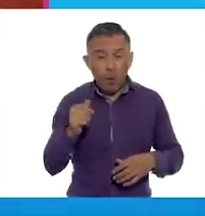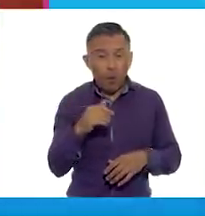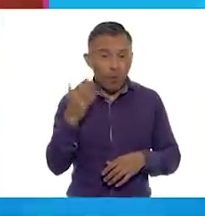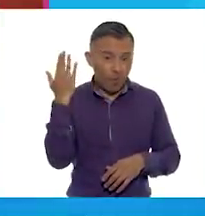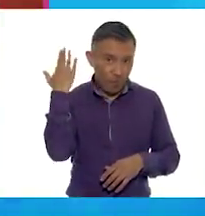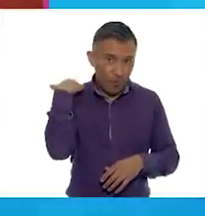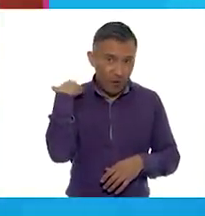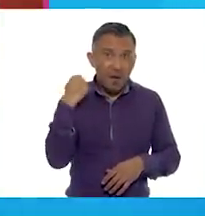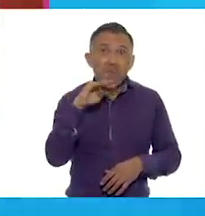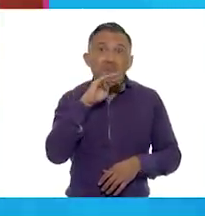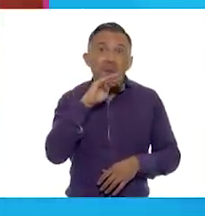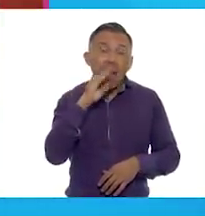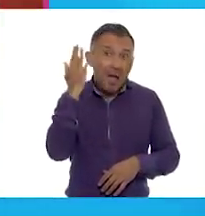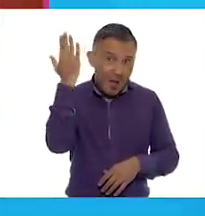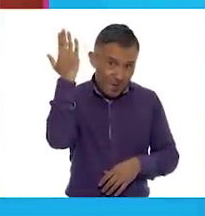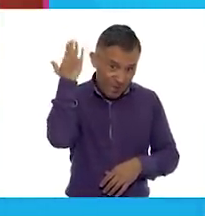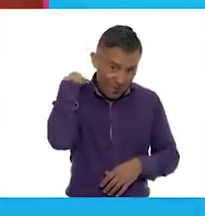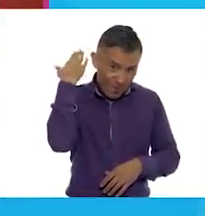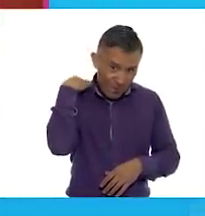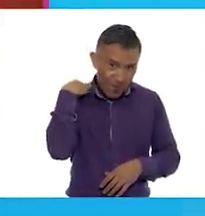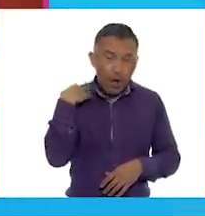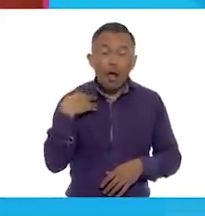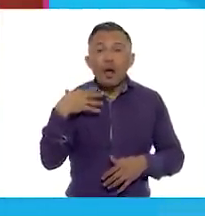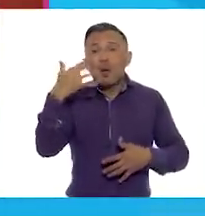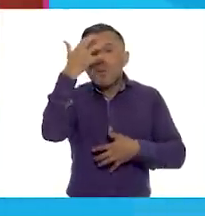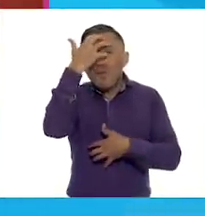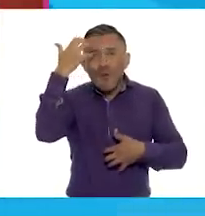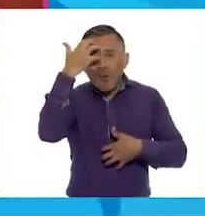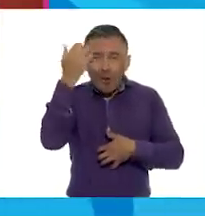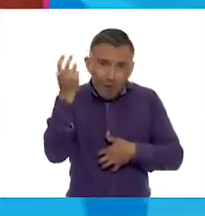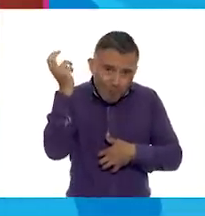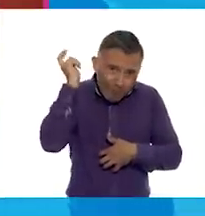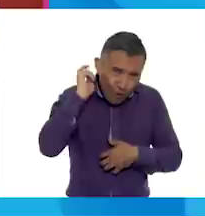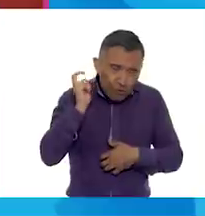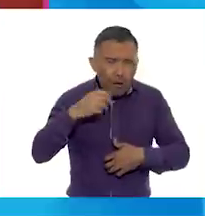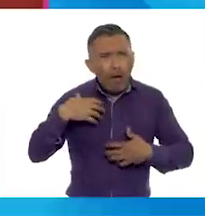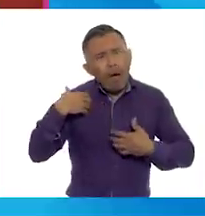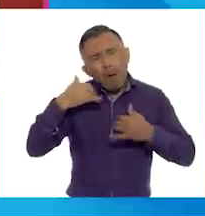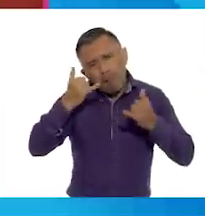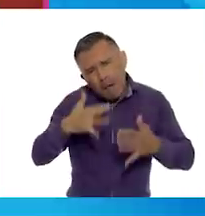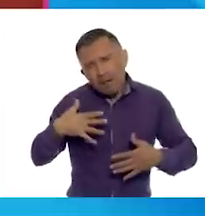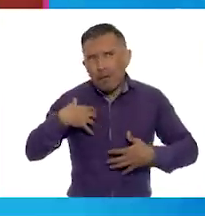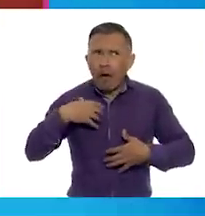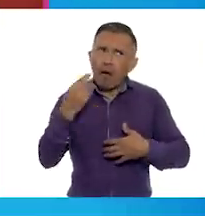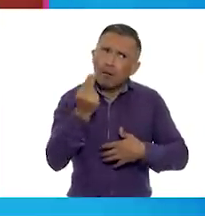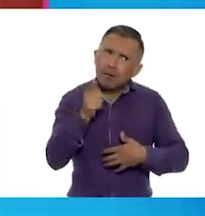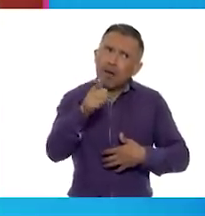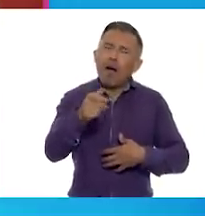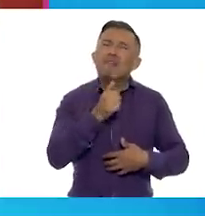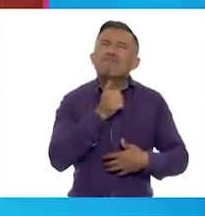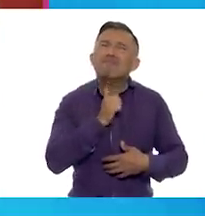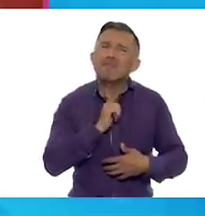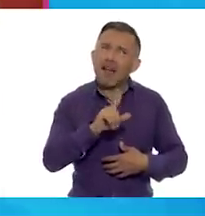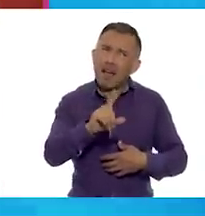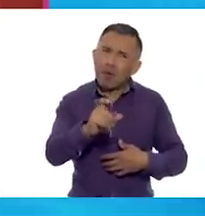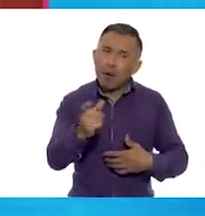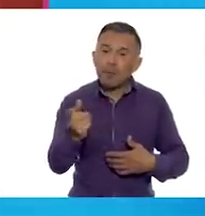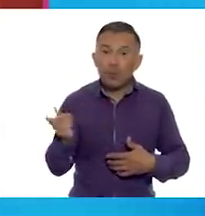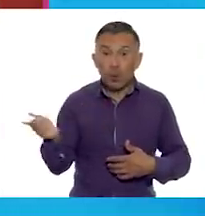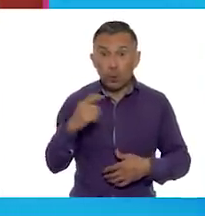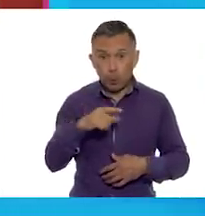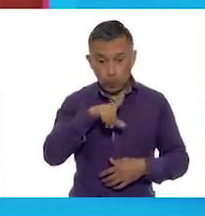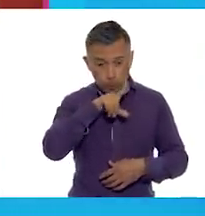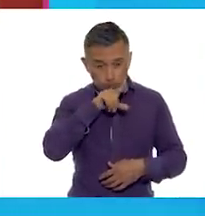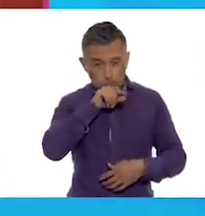que traía en el lomo. Dos monitos cabrán. ¡Ay! La gacela, por su parte, empezó.